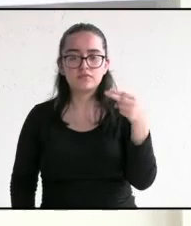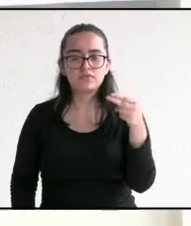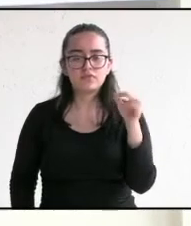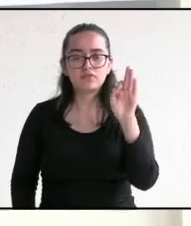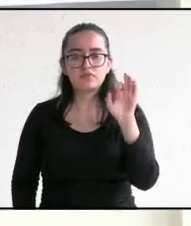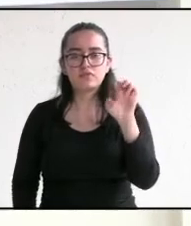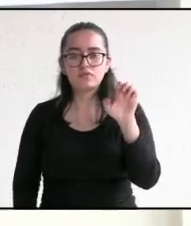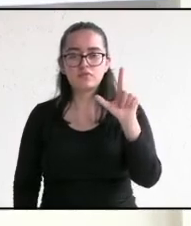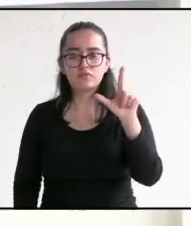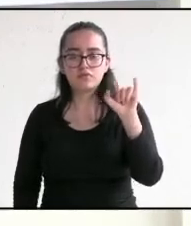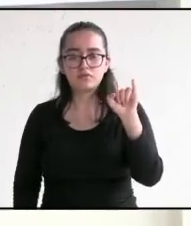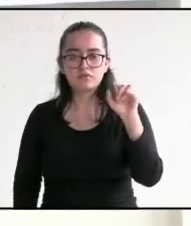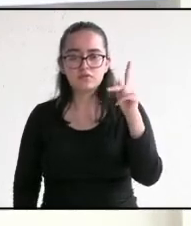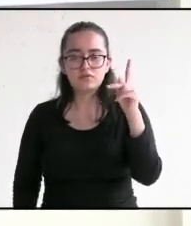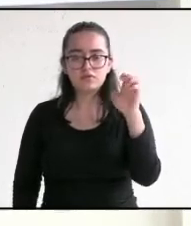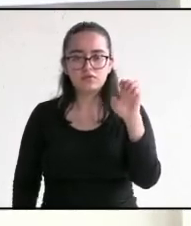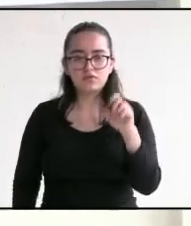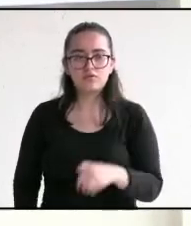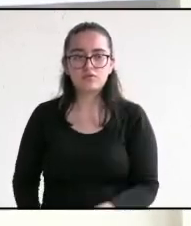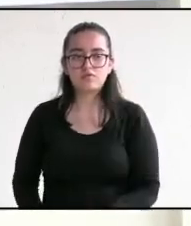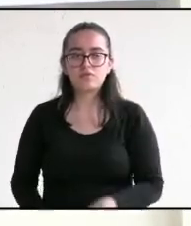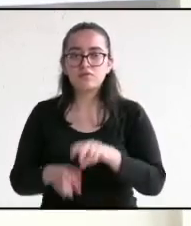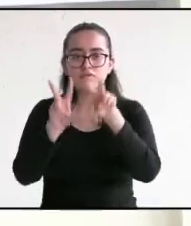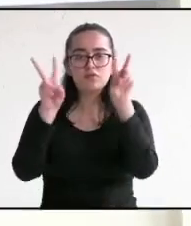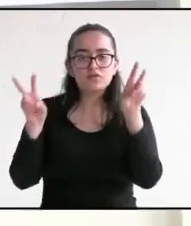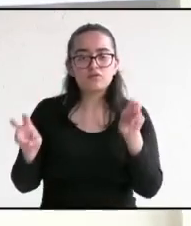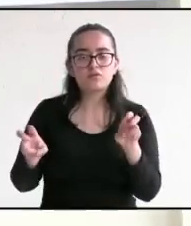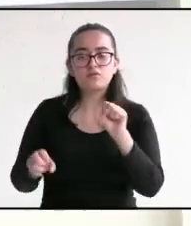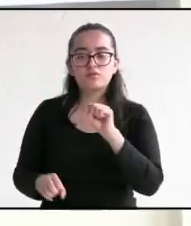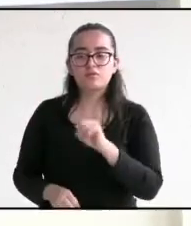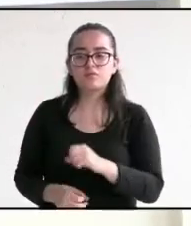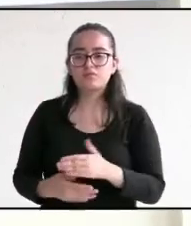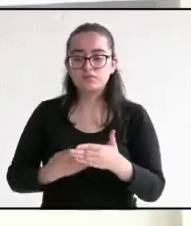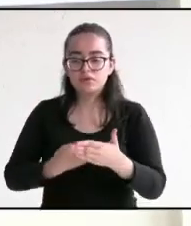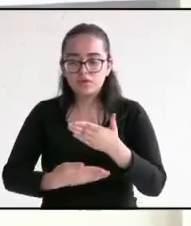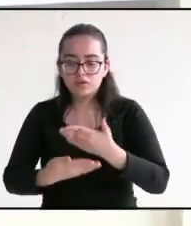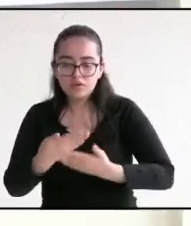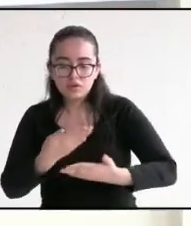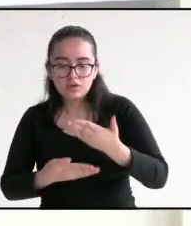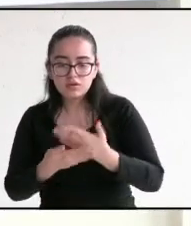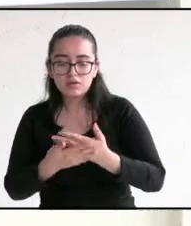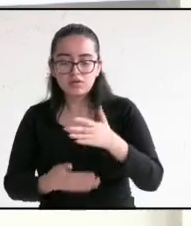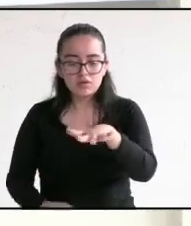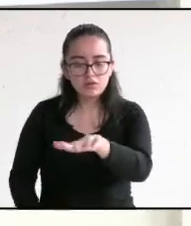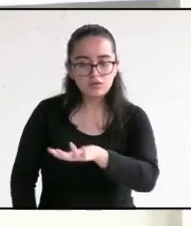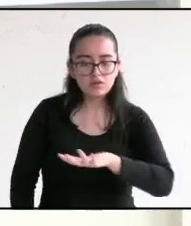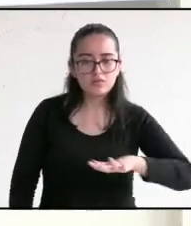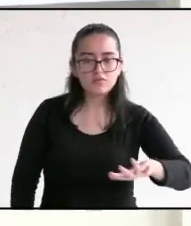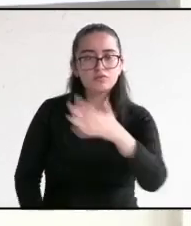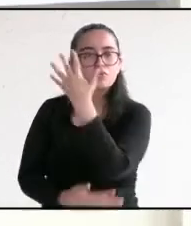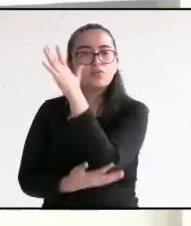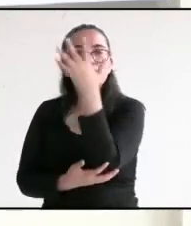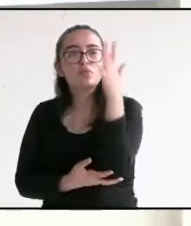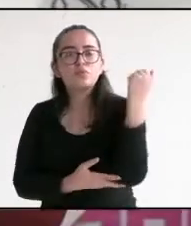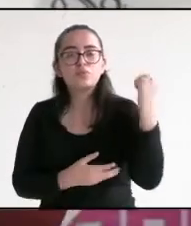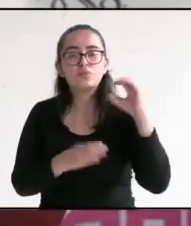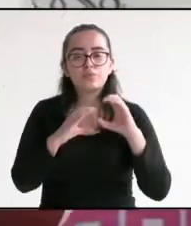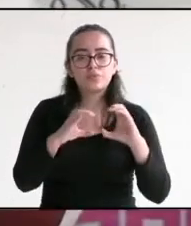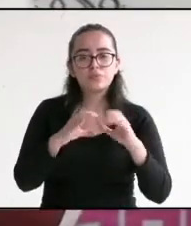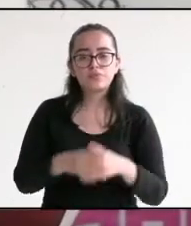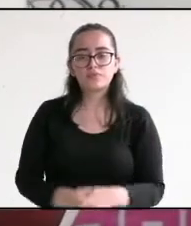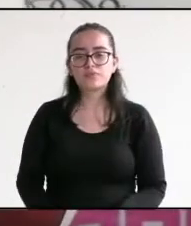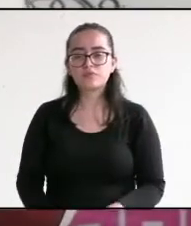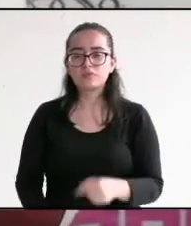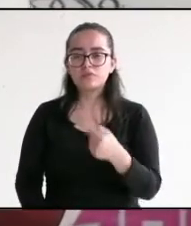Felipe Utrera Ruiz en el tema desarrollo social y sustentable. Adelante, candidato. Si yo